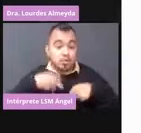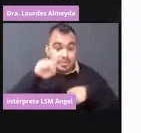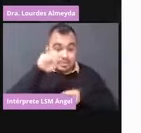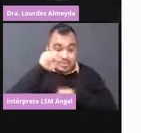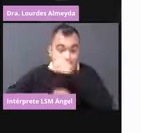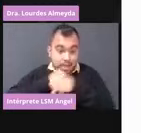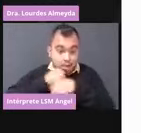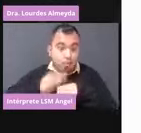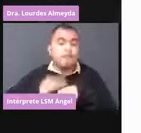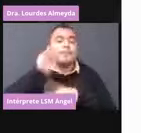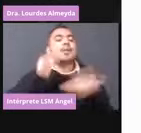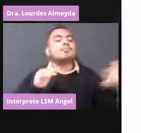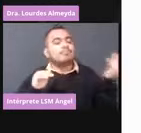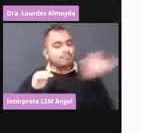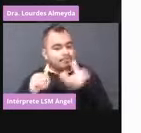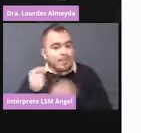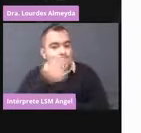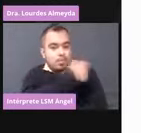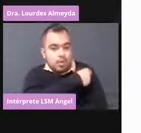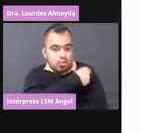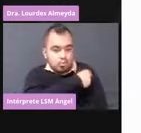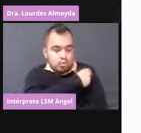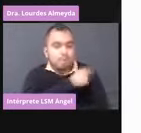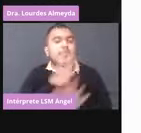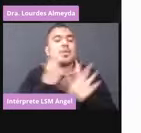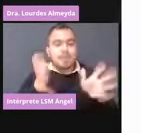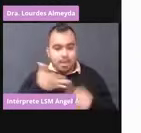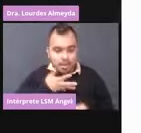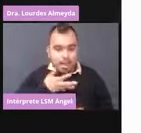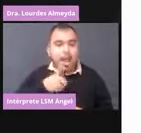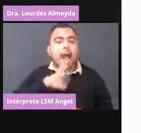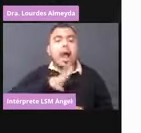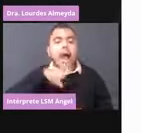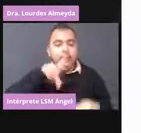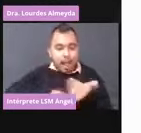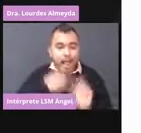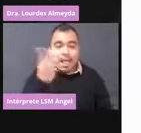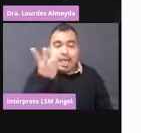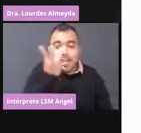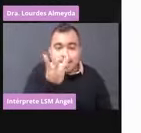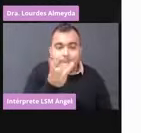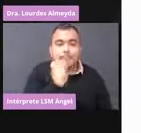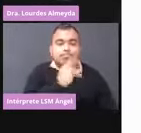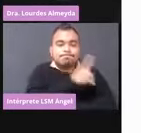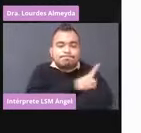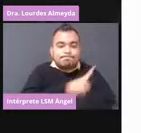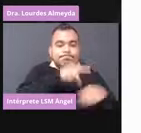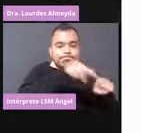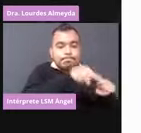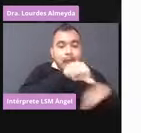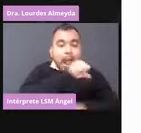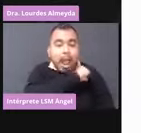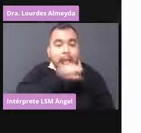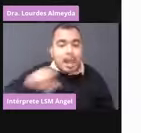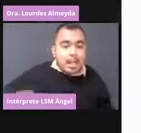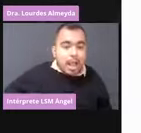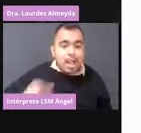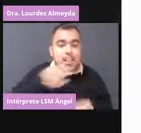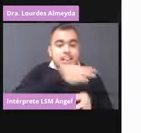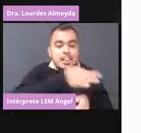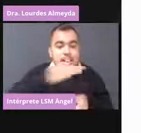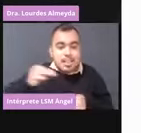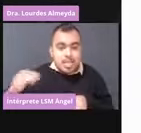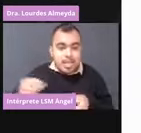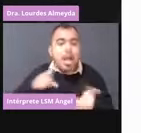la semana pasada tres alcaldías y esta semana otras tres alcaldías que se están